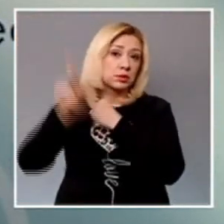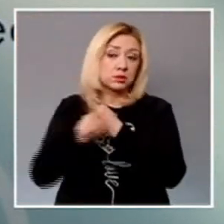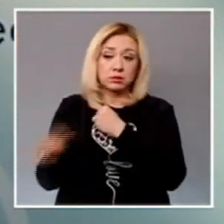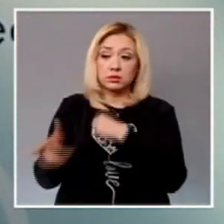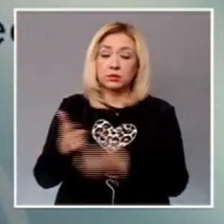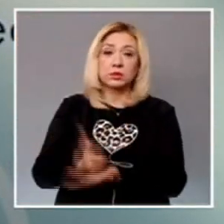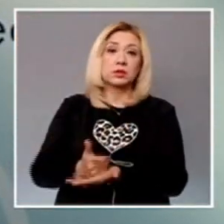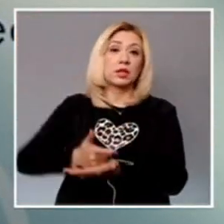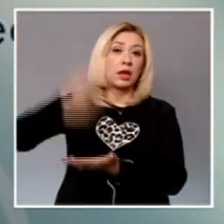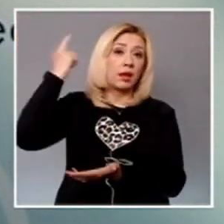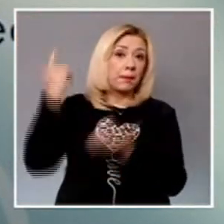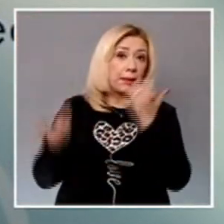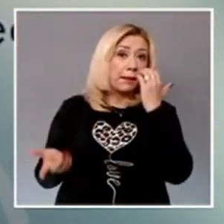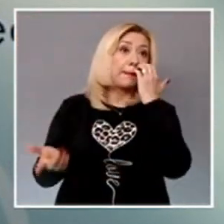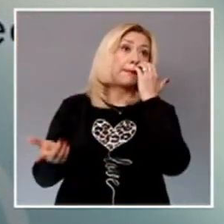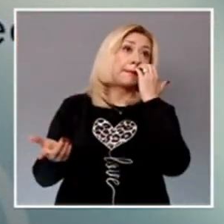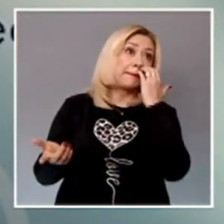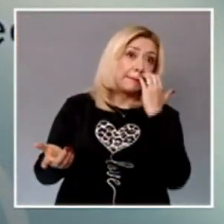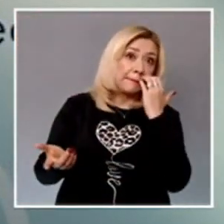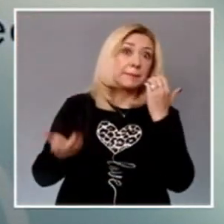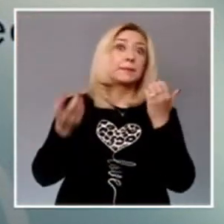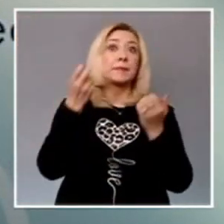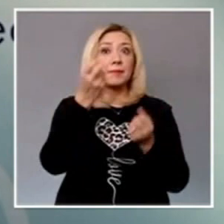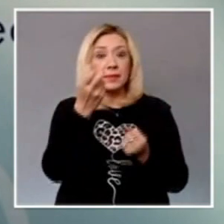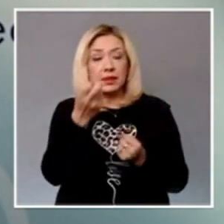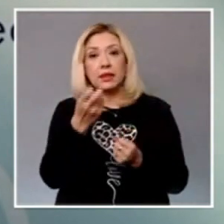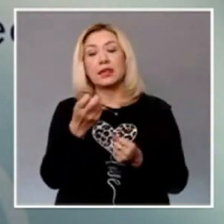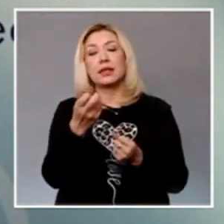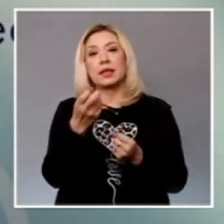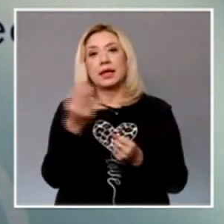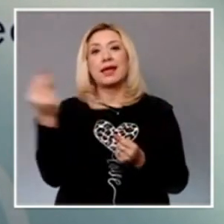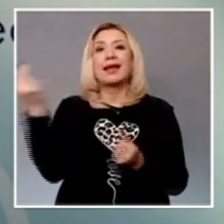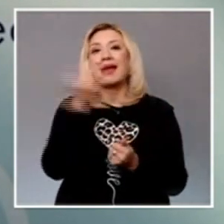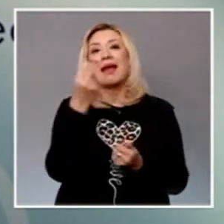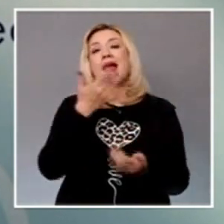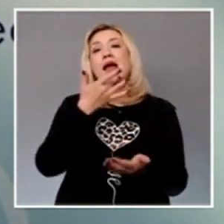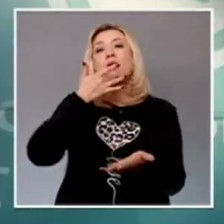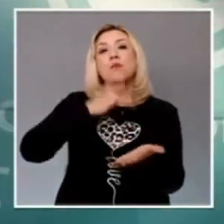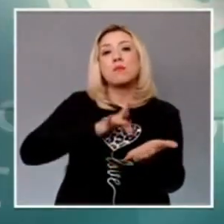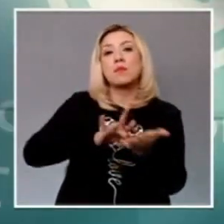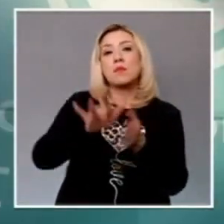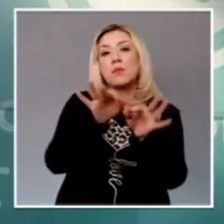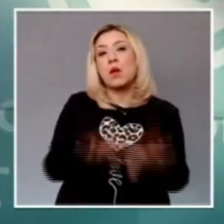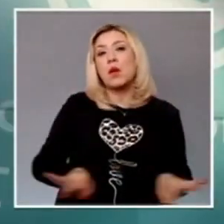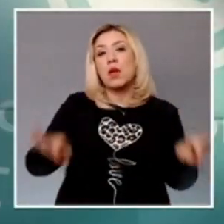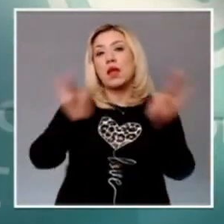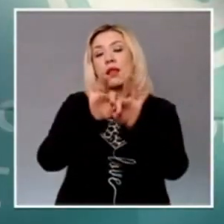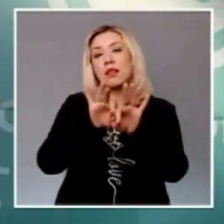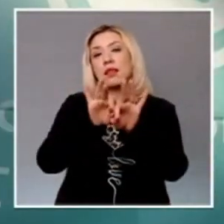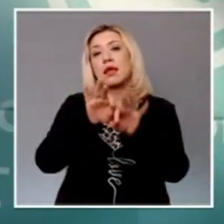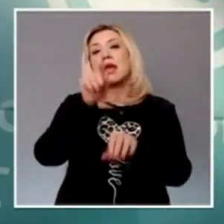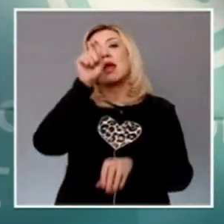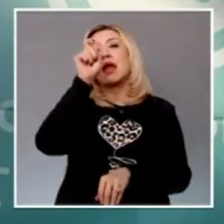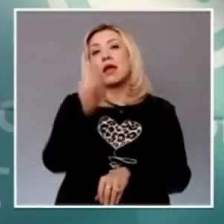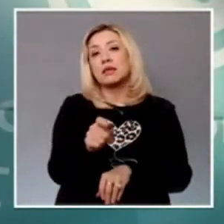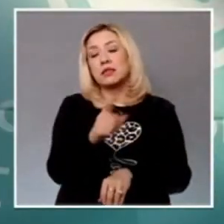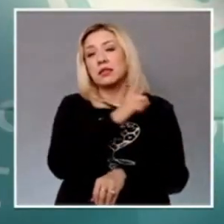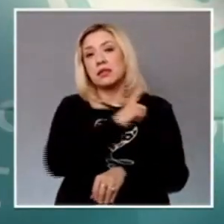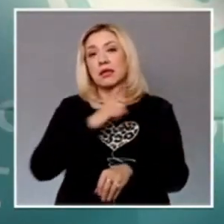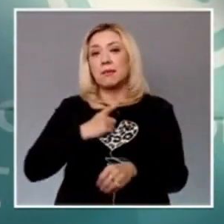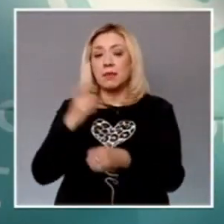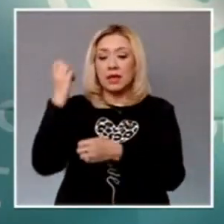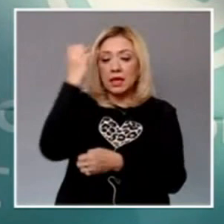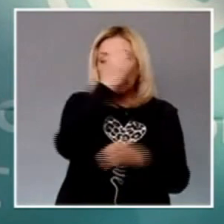analizados por otro país. Y ahí es donde salta la trascendencia, que se tiene que analizar ante qué país se